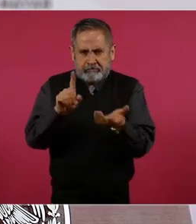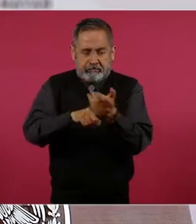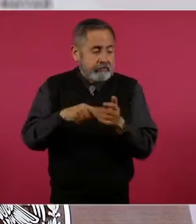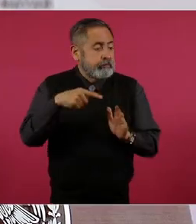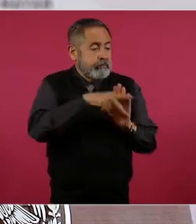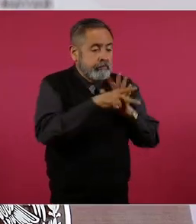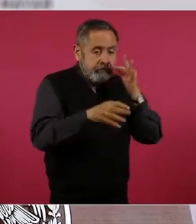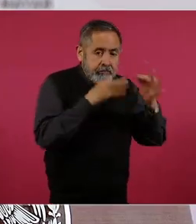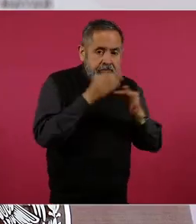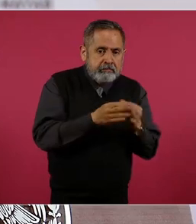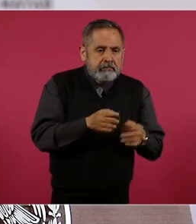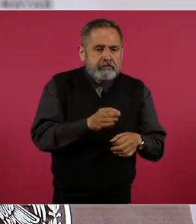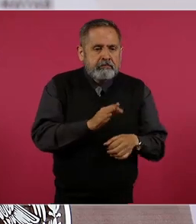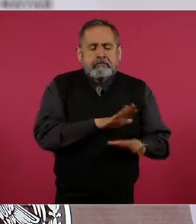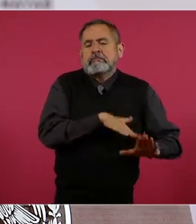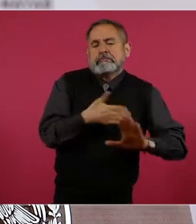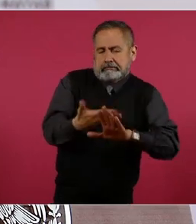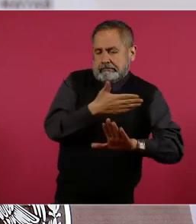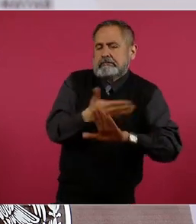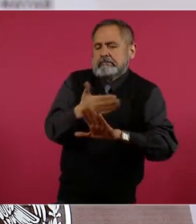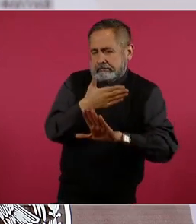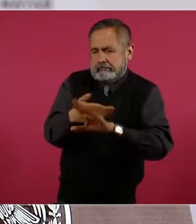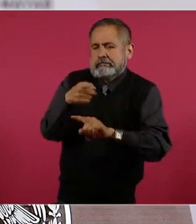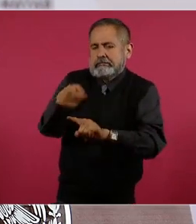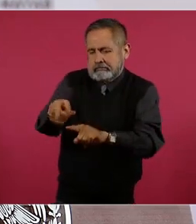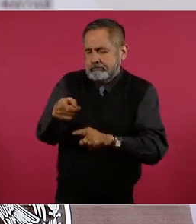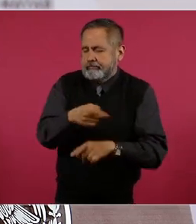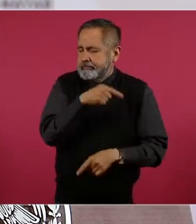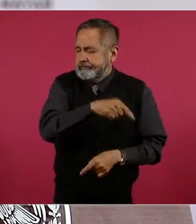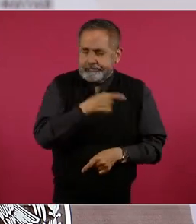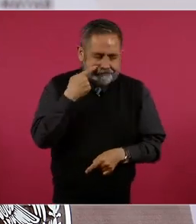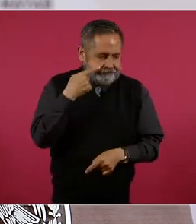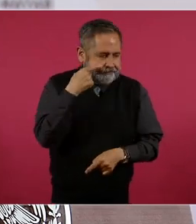medios están cargados en contra de él,